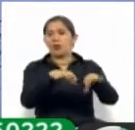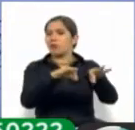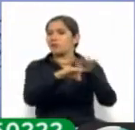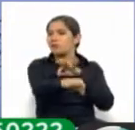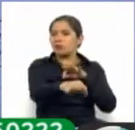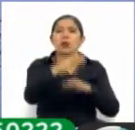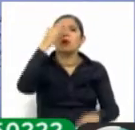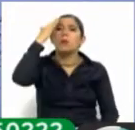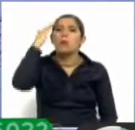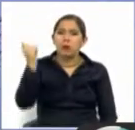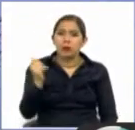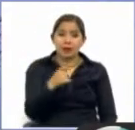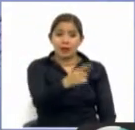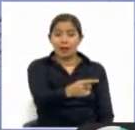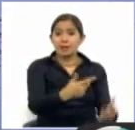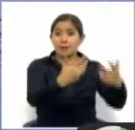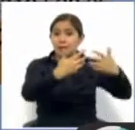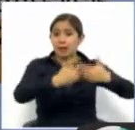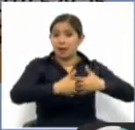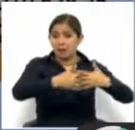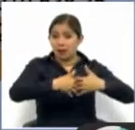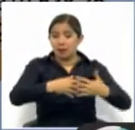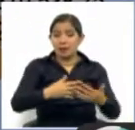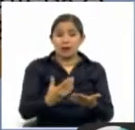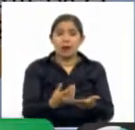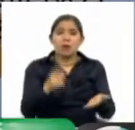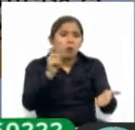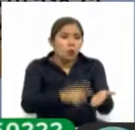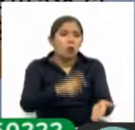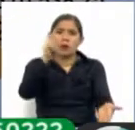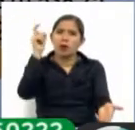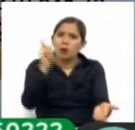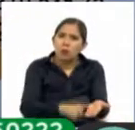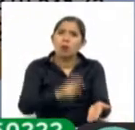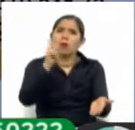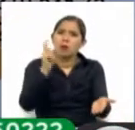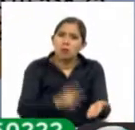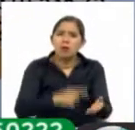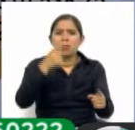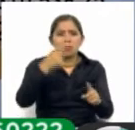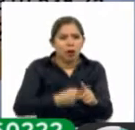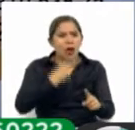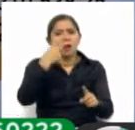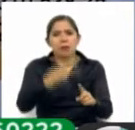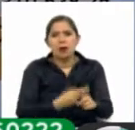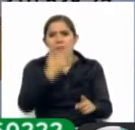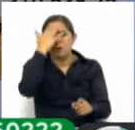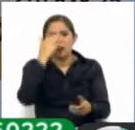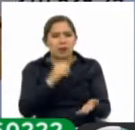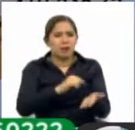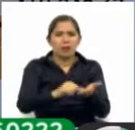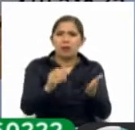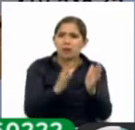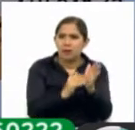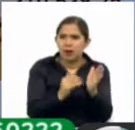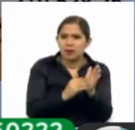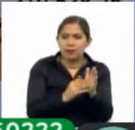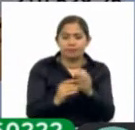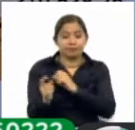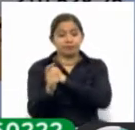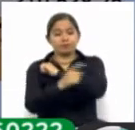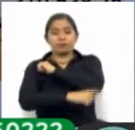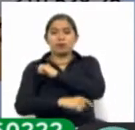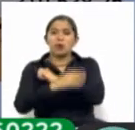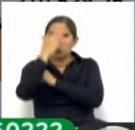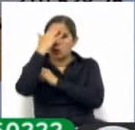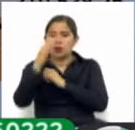multas a la empresa por tres meses, de forma continua o discontinua en un año. Las sanciones fueron ejecutadas por el